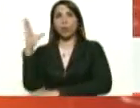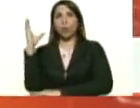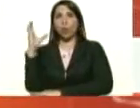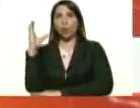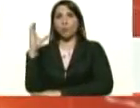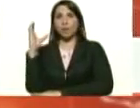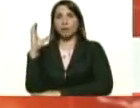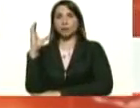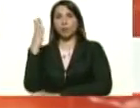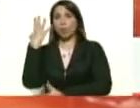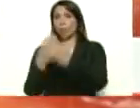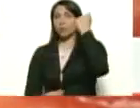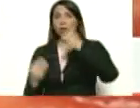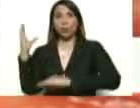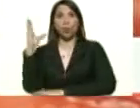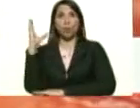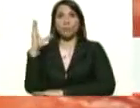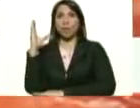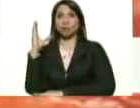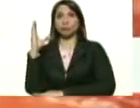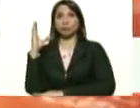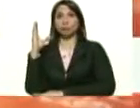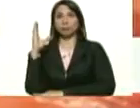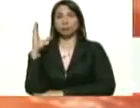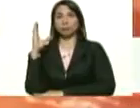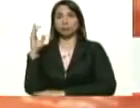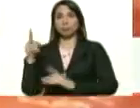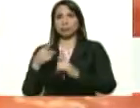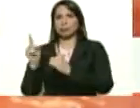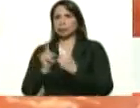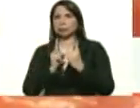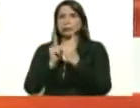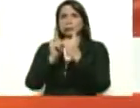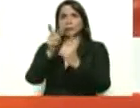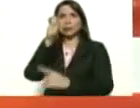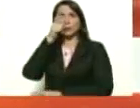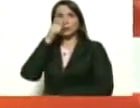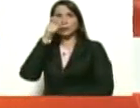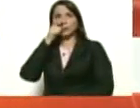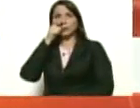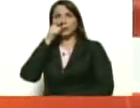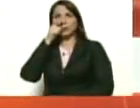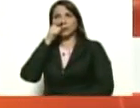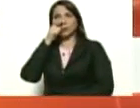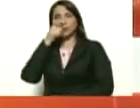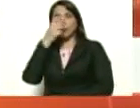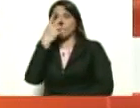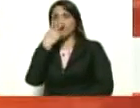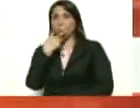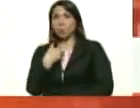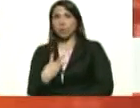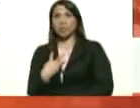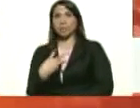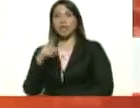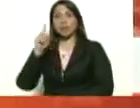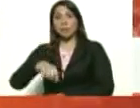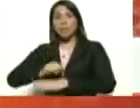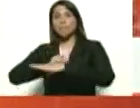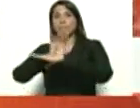Huyendo. De la persecución. De la miseria. Y del coronavirus.